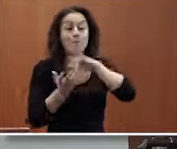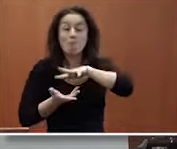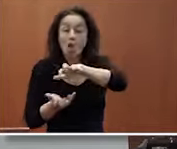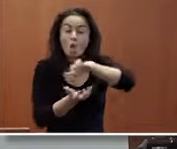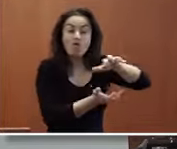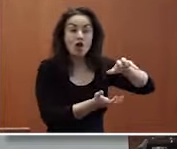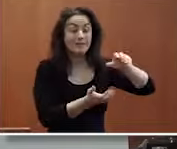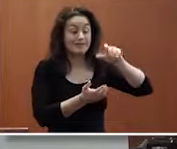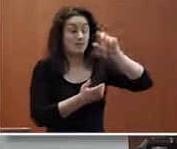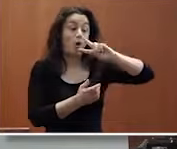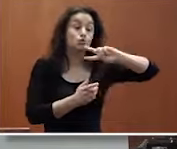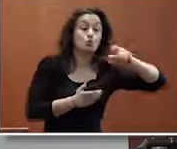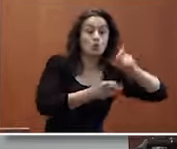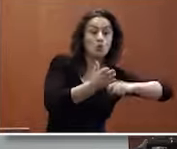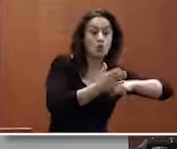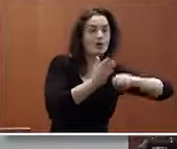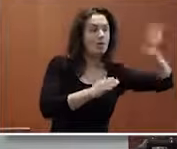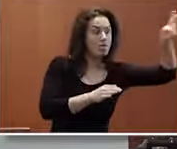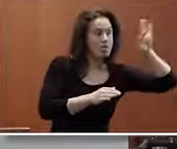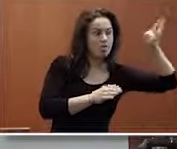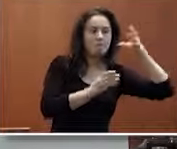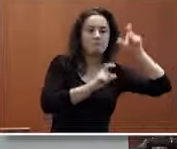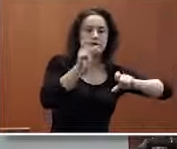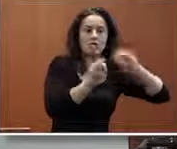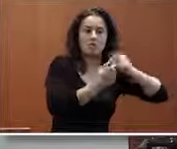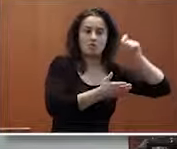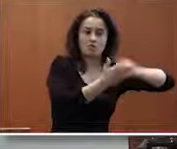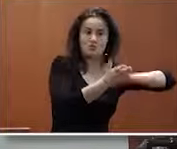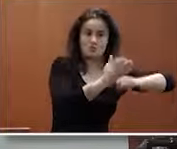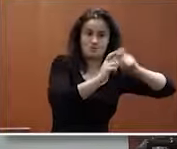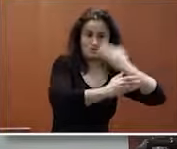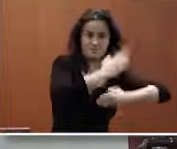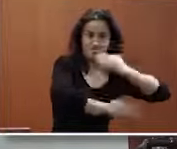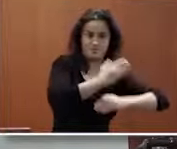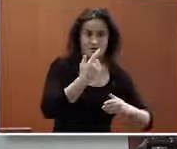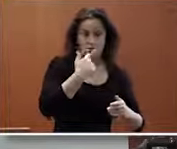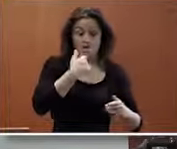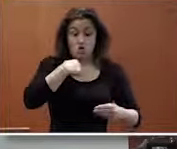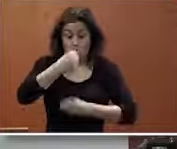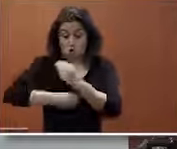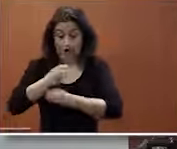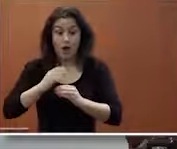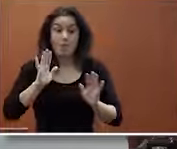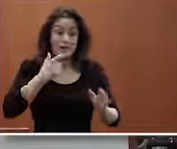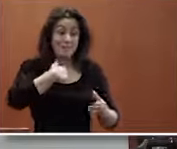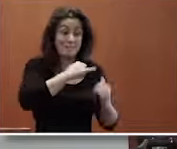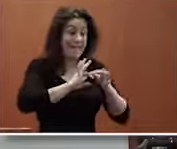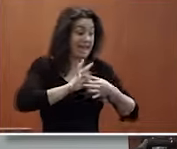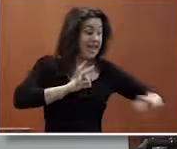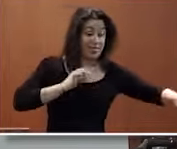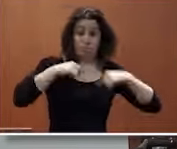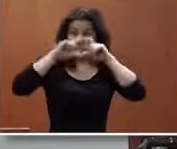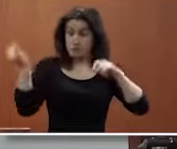también subcontratistas que emplean a personas con discapacidad yo creo que también como gran empresa es importante no solamente que hago yo sino hombre todos aquellos que están en mi cadena